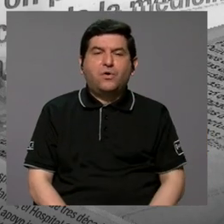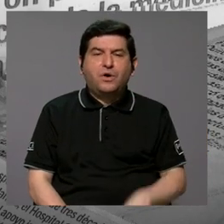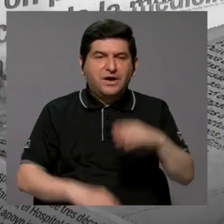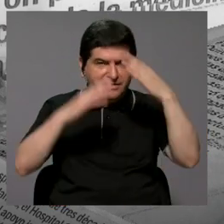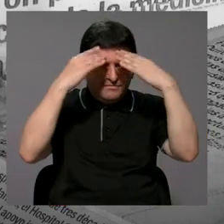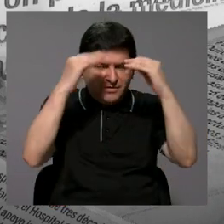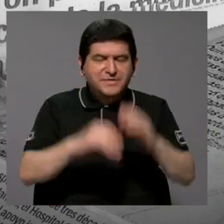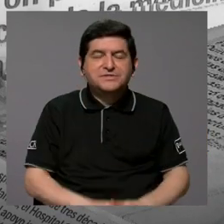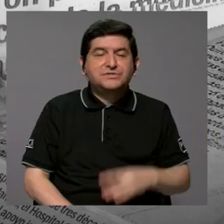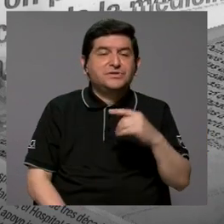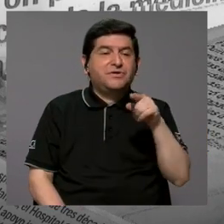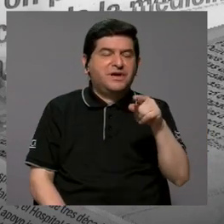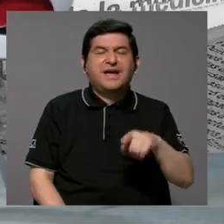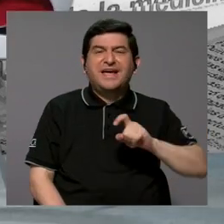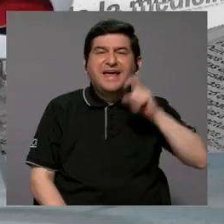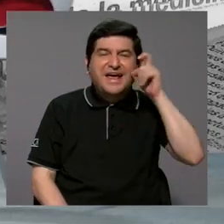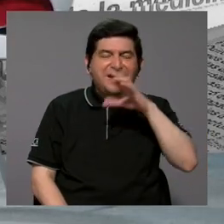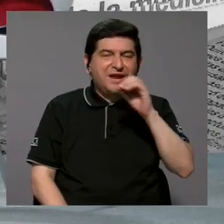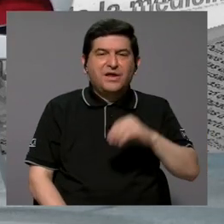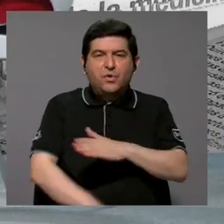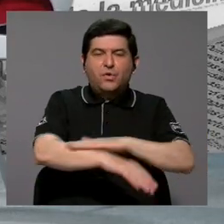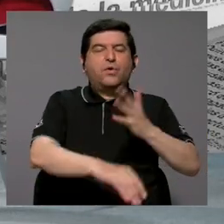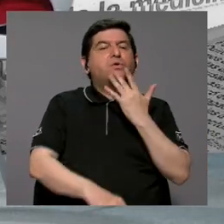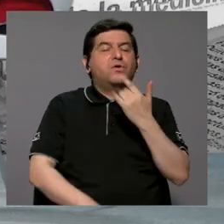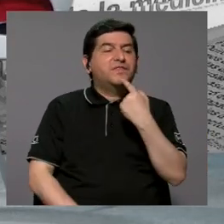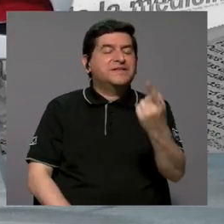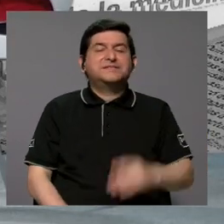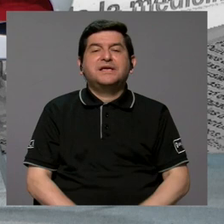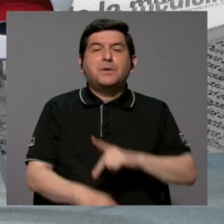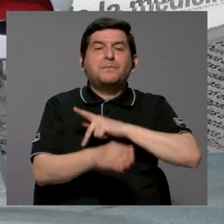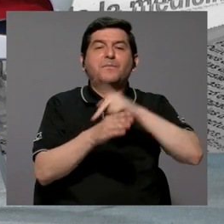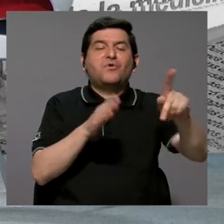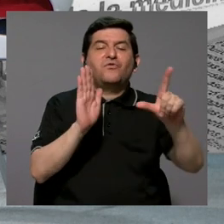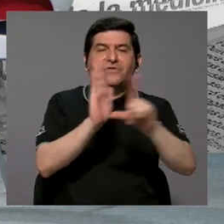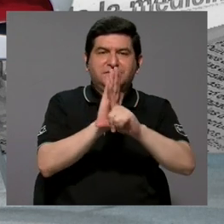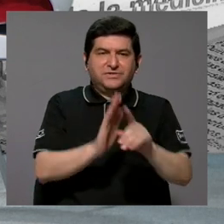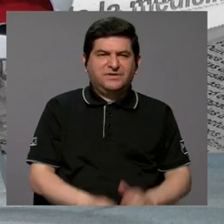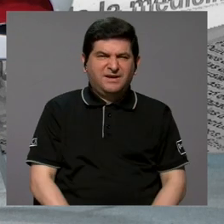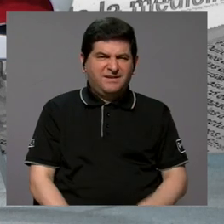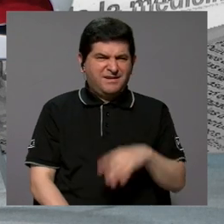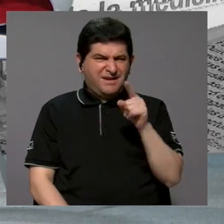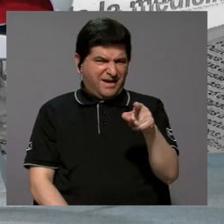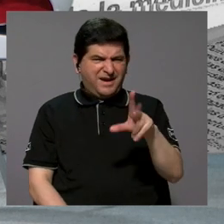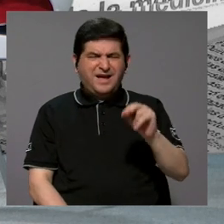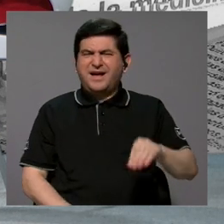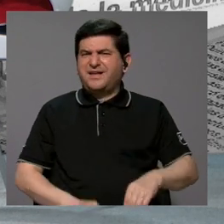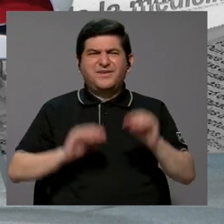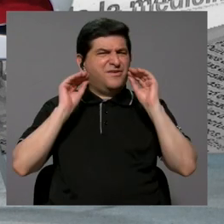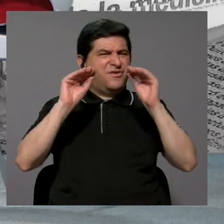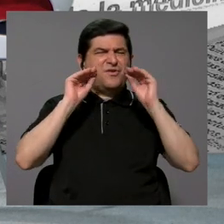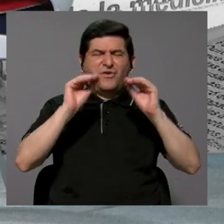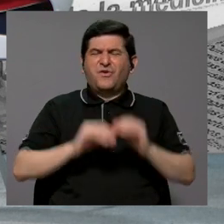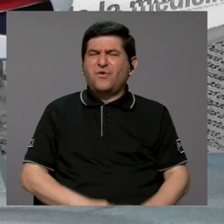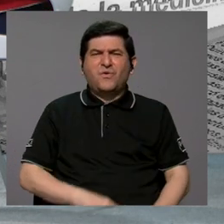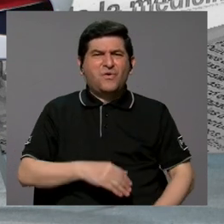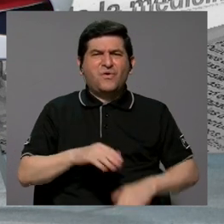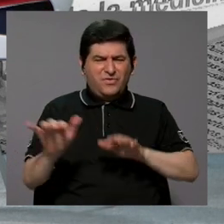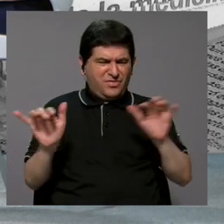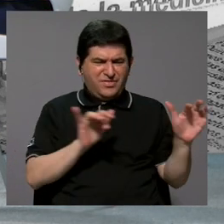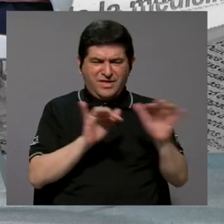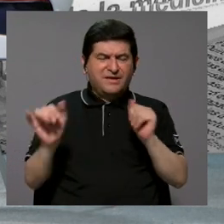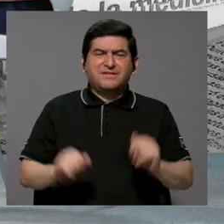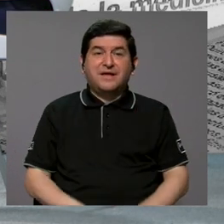dice, profesional de la ley, primero que todo. Entonces, cuando yo leí, yo dije, aquí no hay educación digital. Ya empezaron mal.